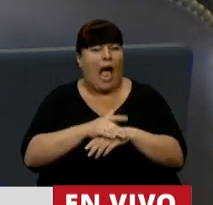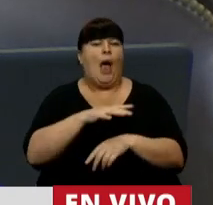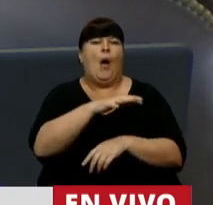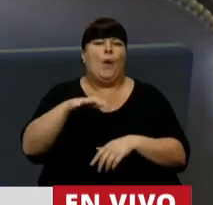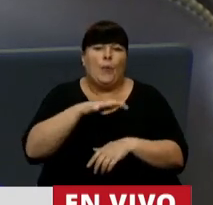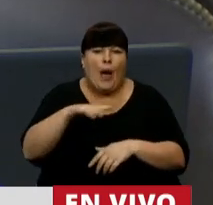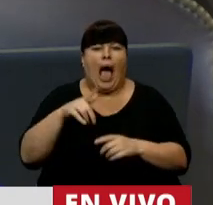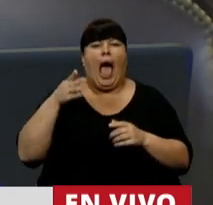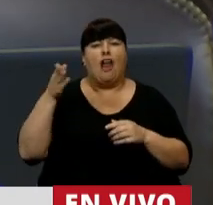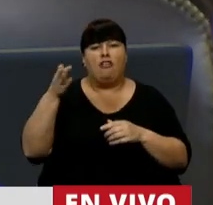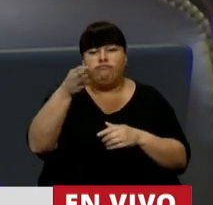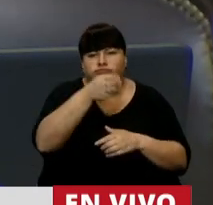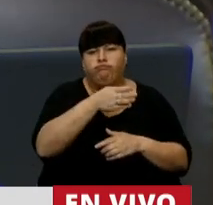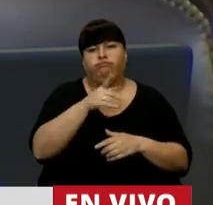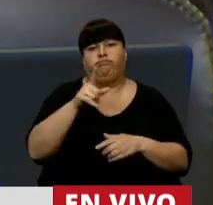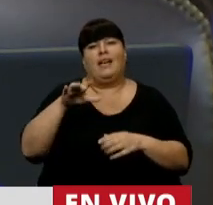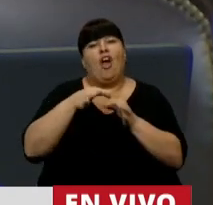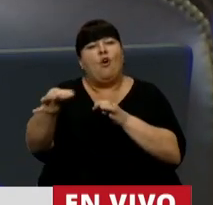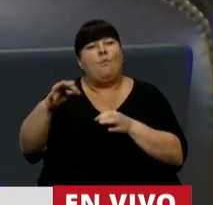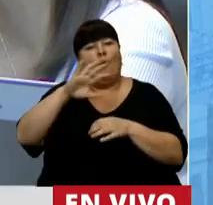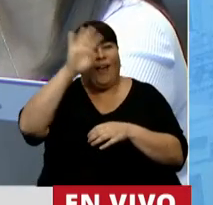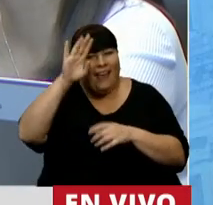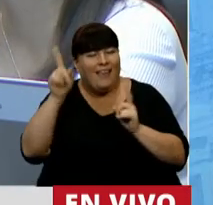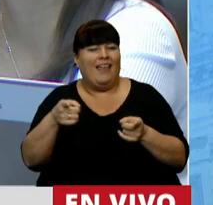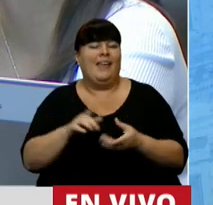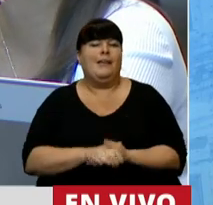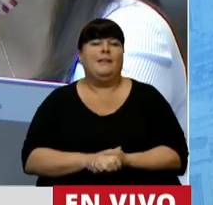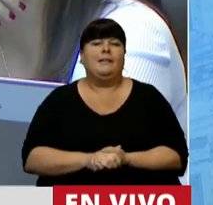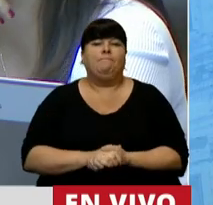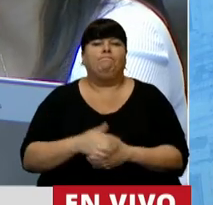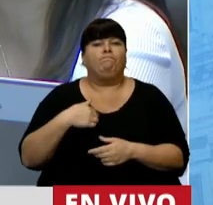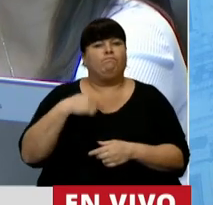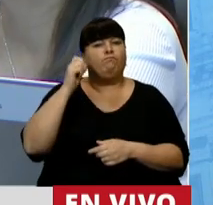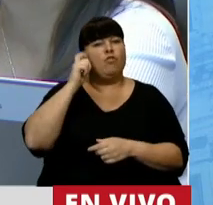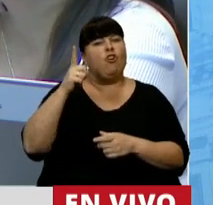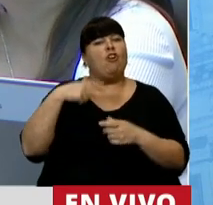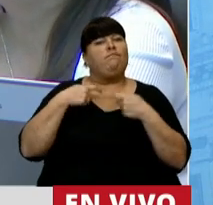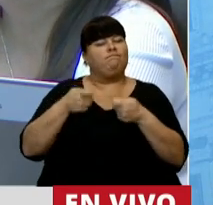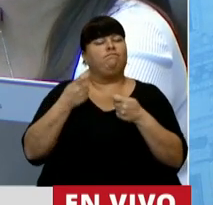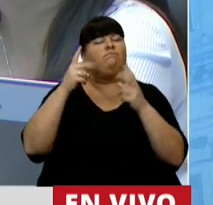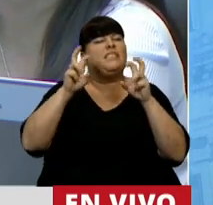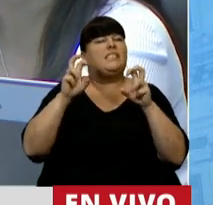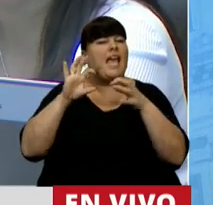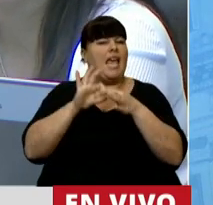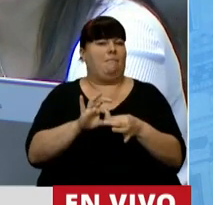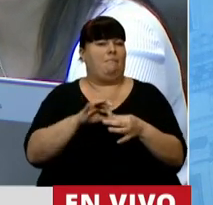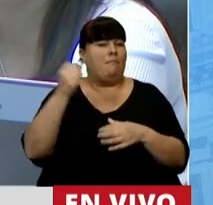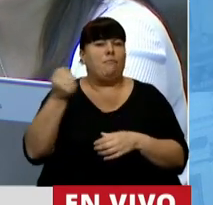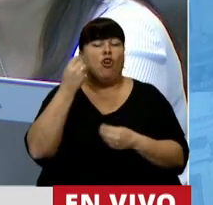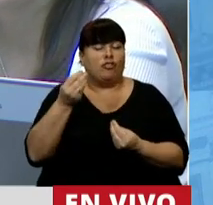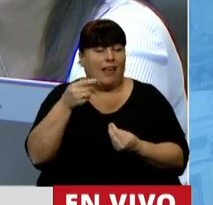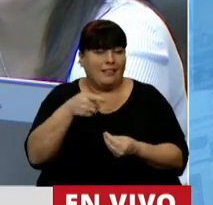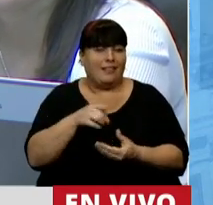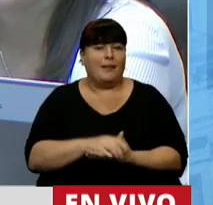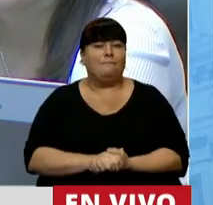barrios, en las comunidades originarias, y nos pudimos apoyar en una herramienta fundamental de la